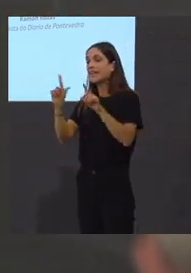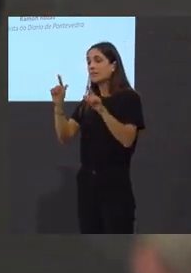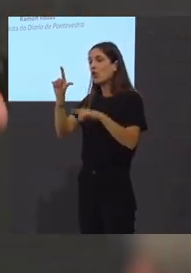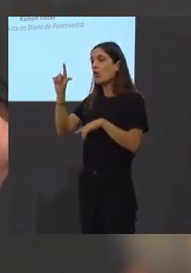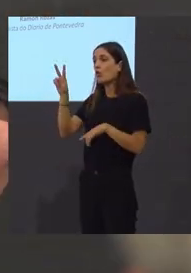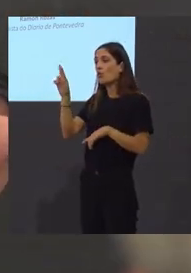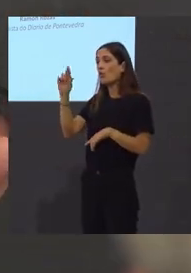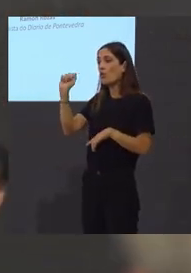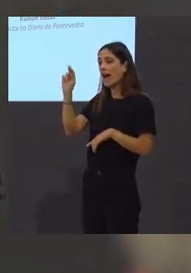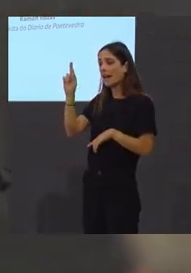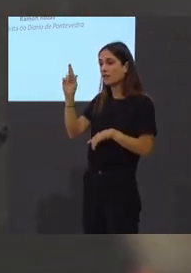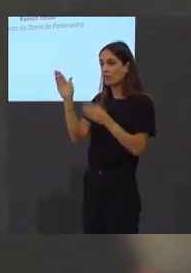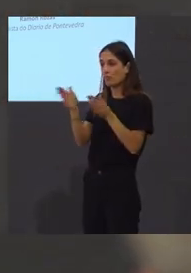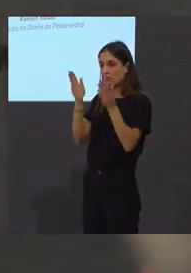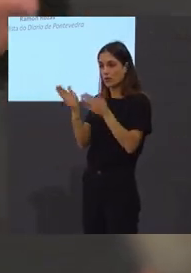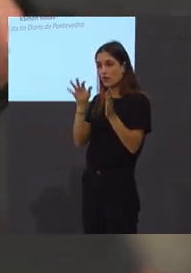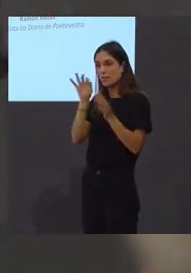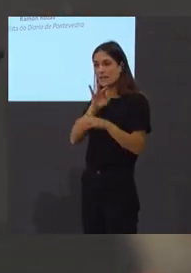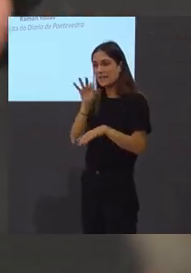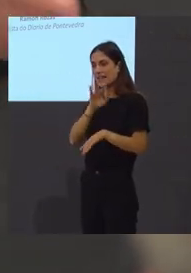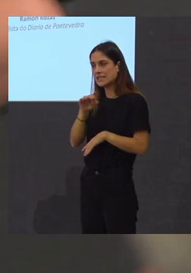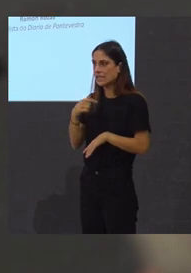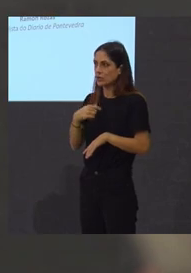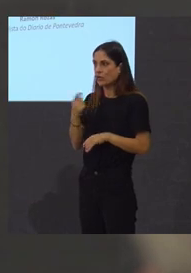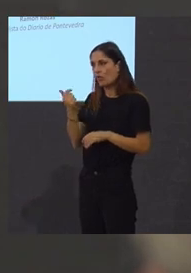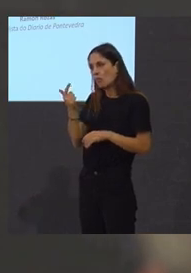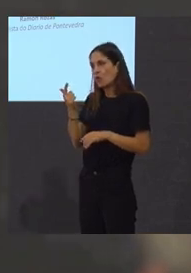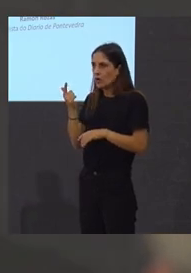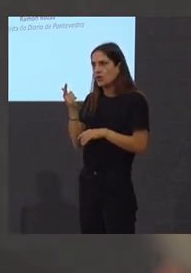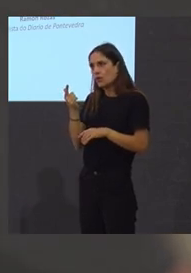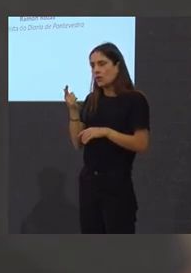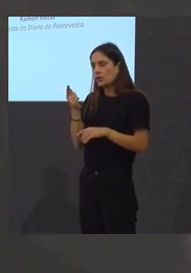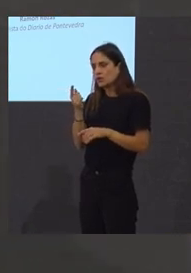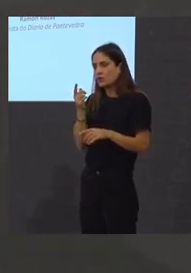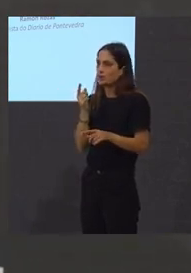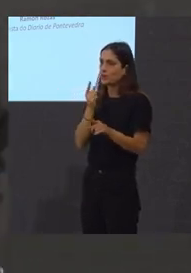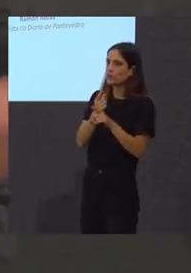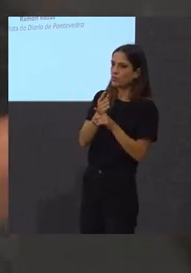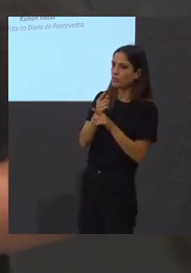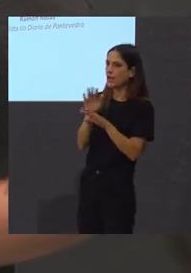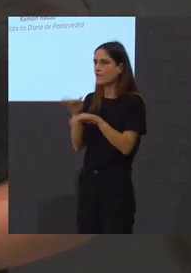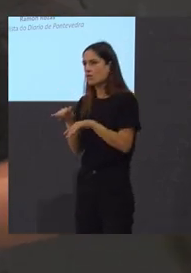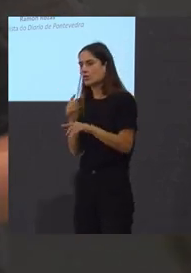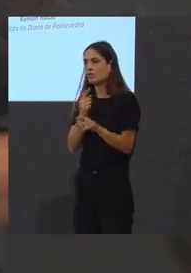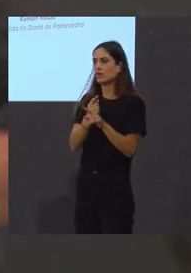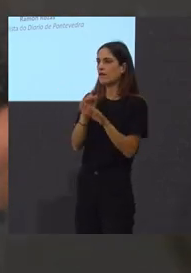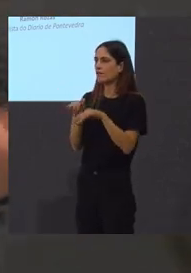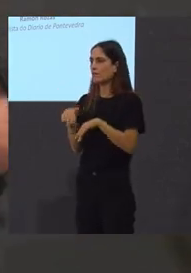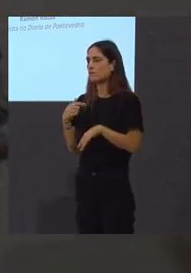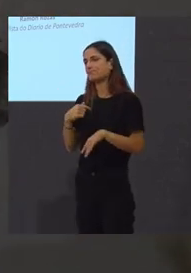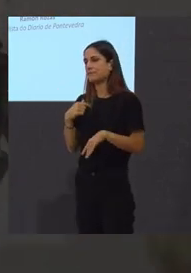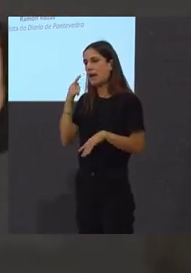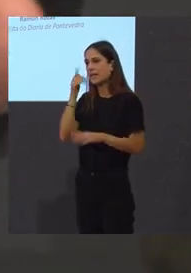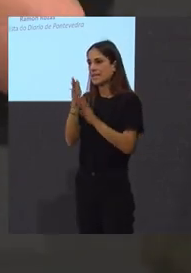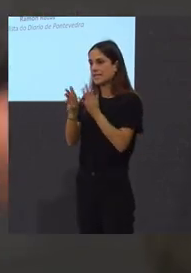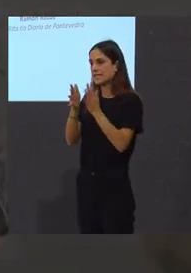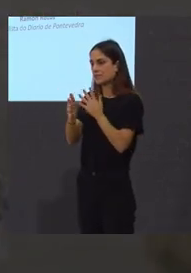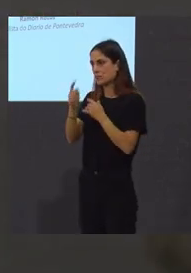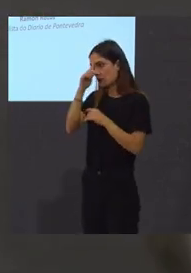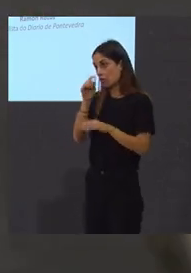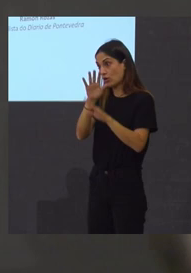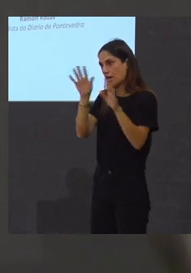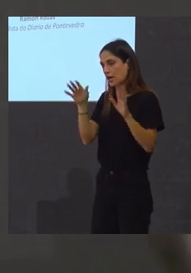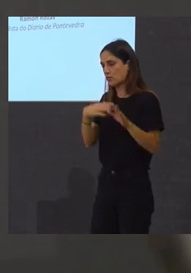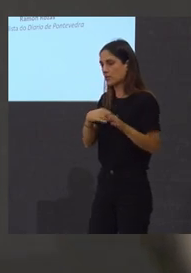contradictorias. Vou a explicar por que do xeito máis significativo que poida. No luar,